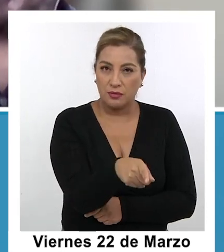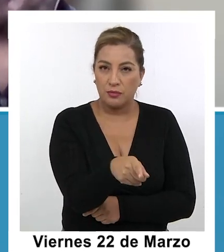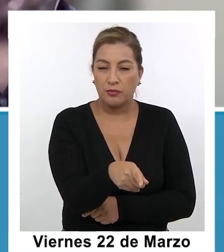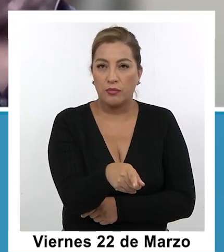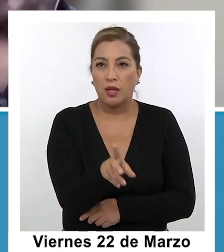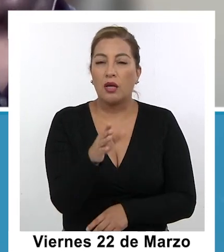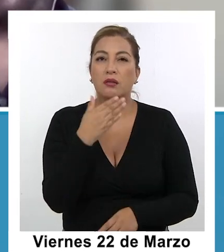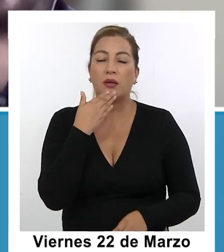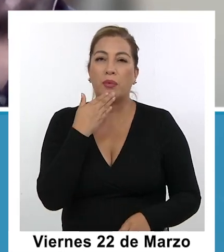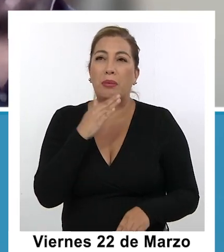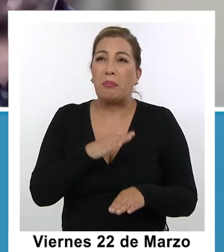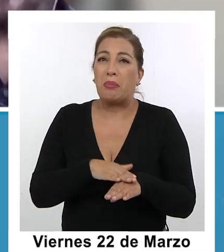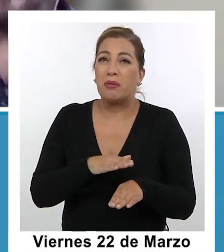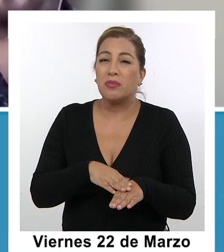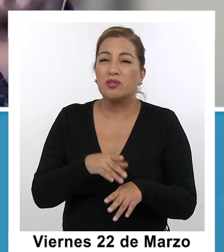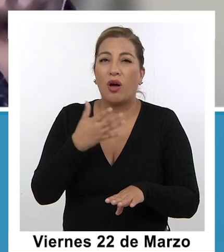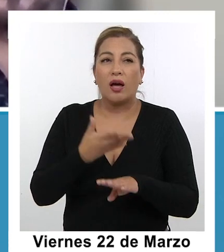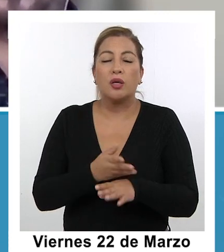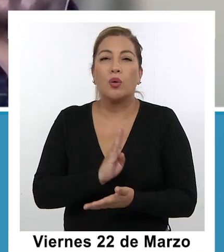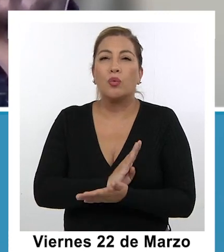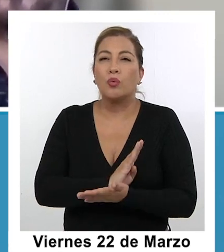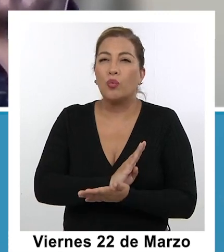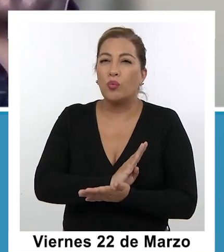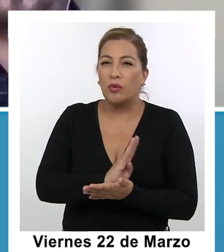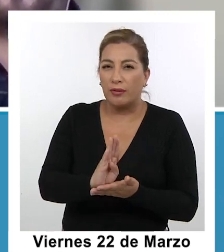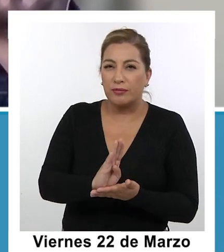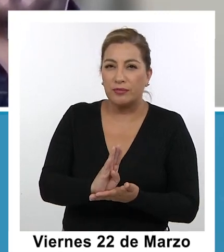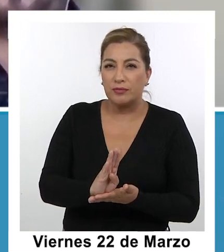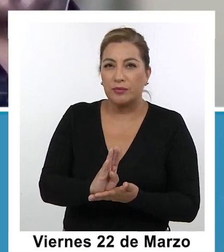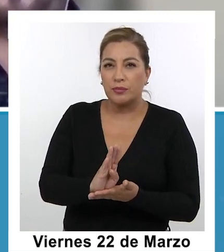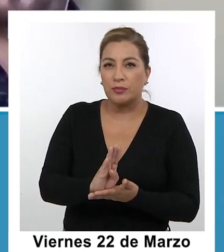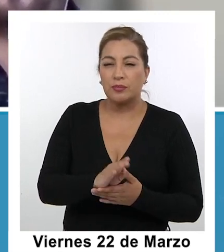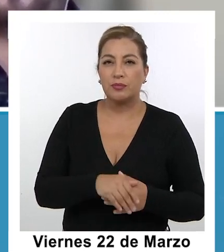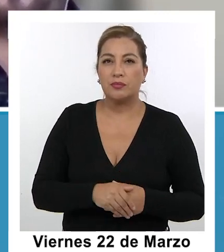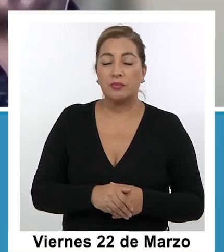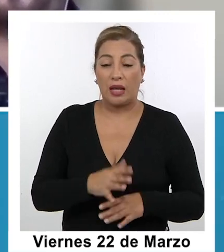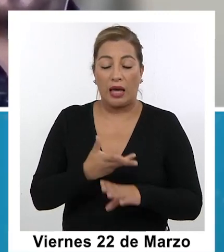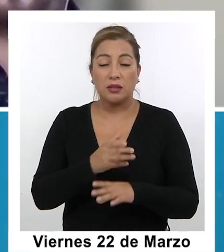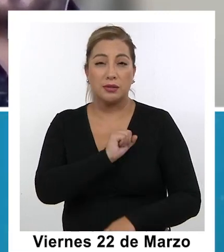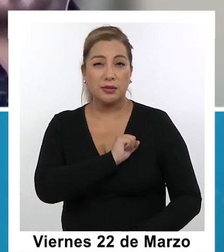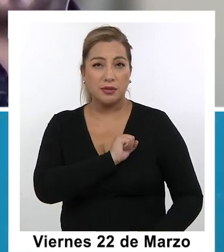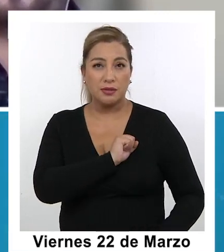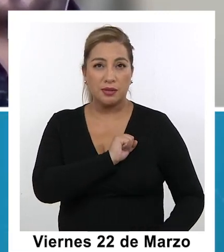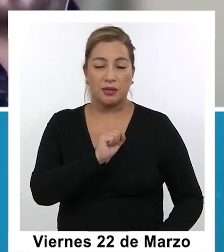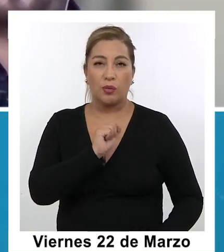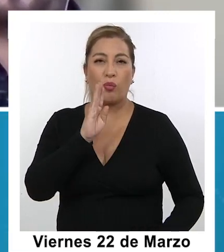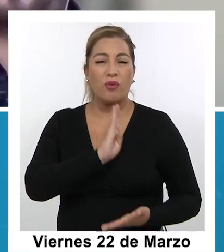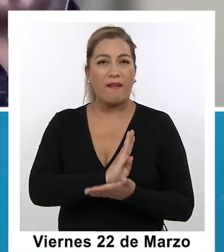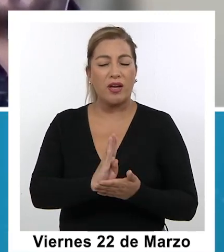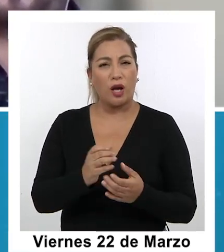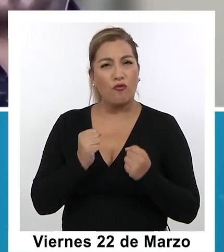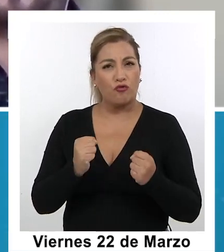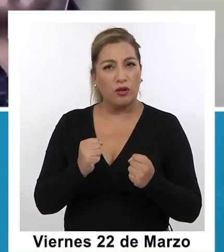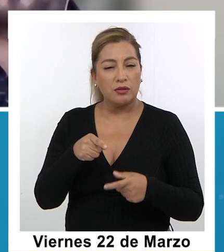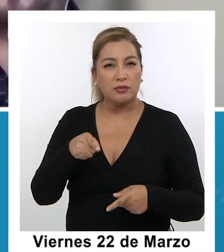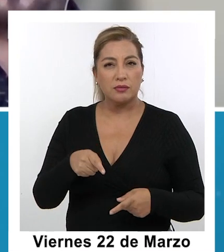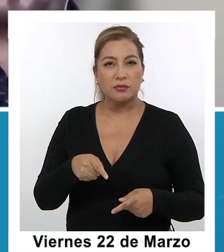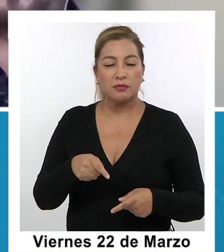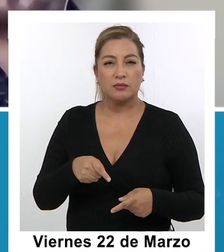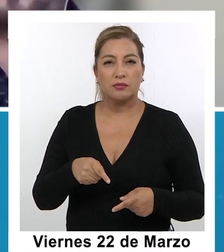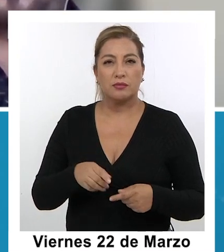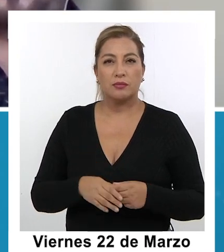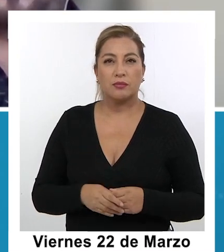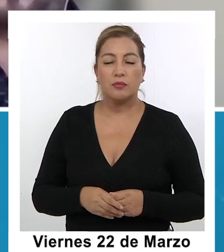si me das permiso, yo quisiera hablar de una beca especial que tenemos nosotros eh en Santiago, creo que es una beca muy potente y este año tuvimos